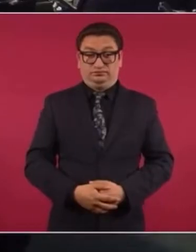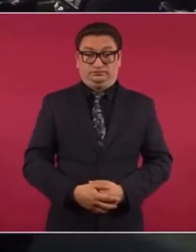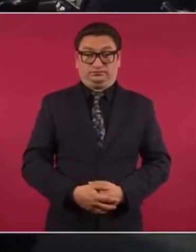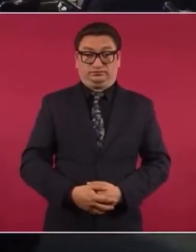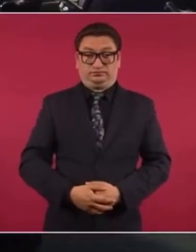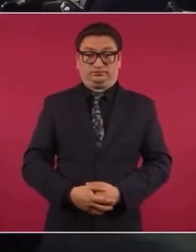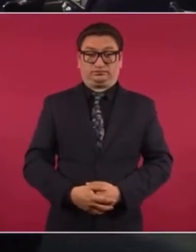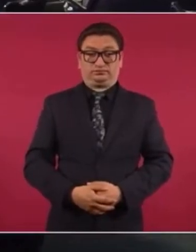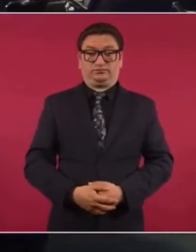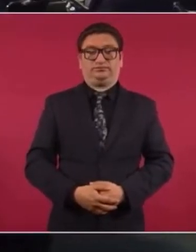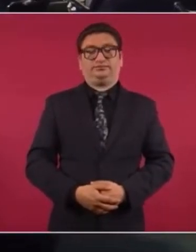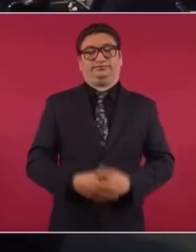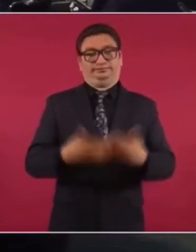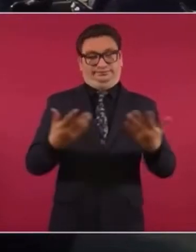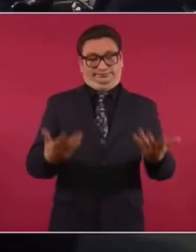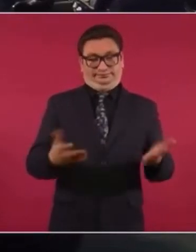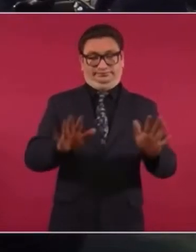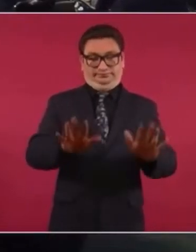A ver,